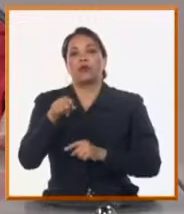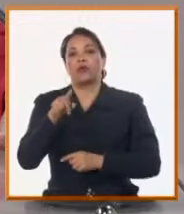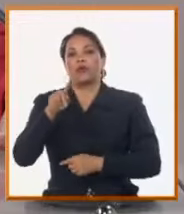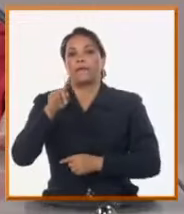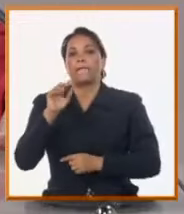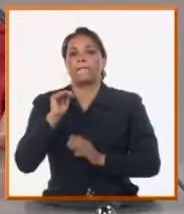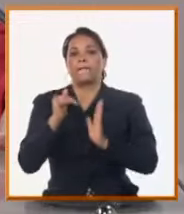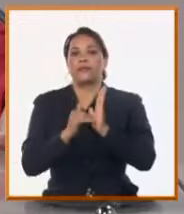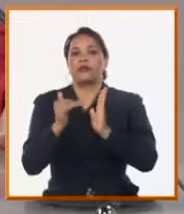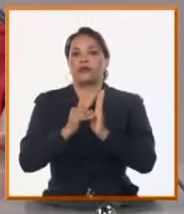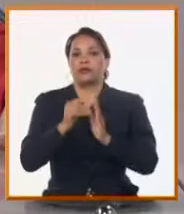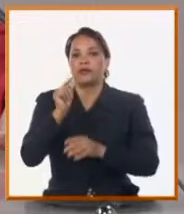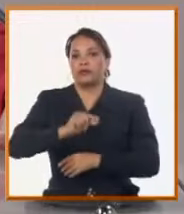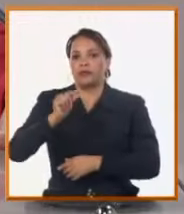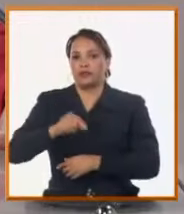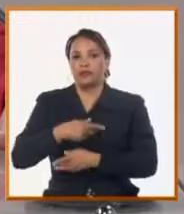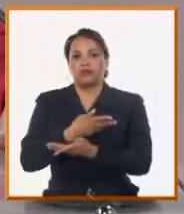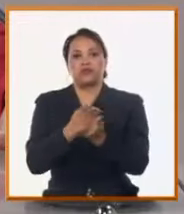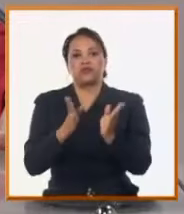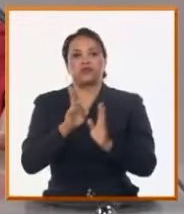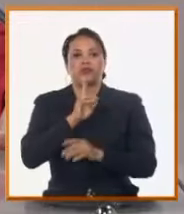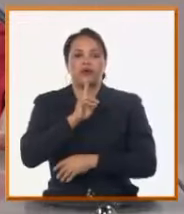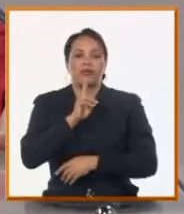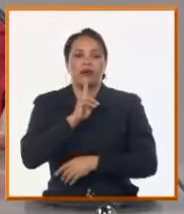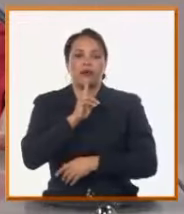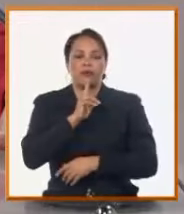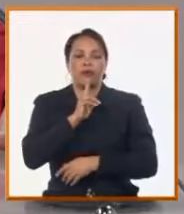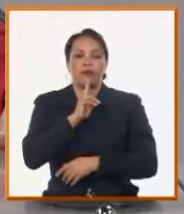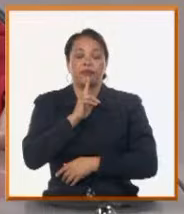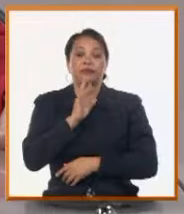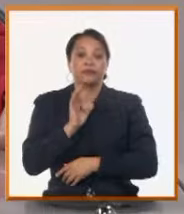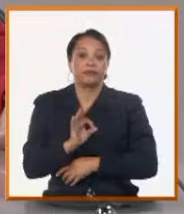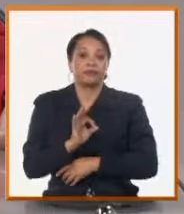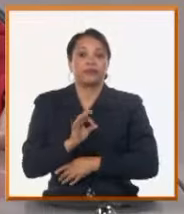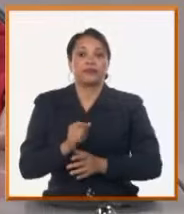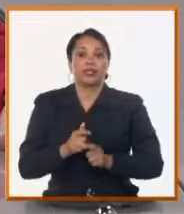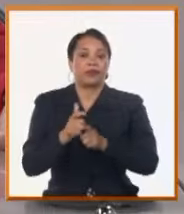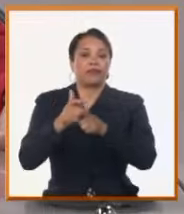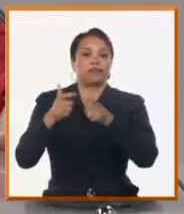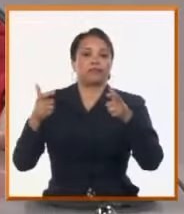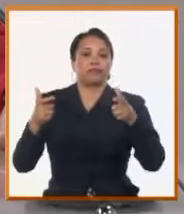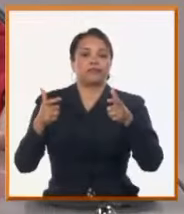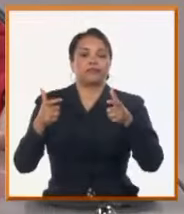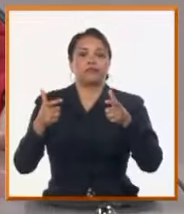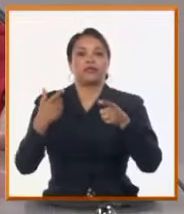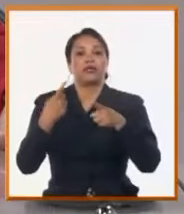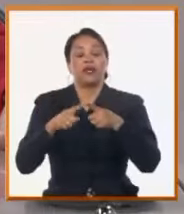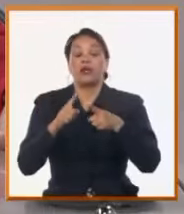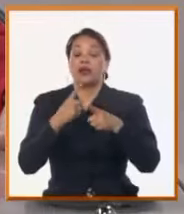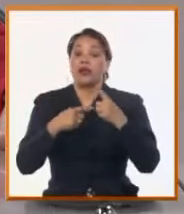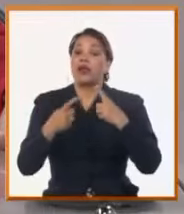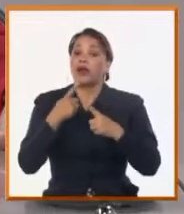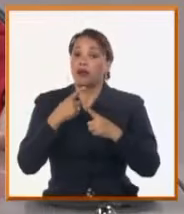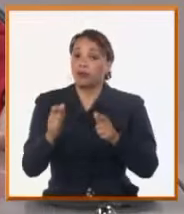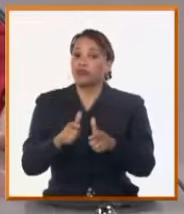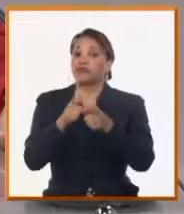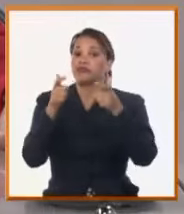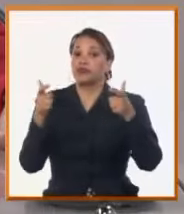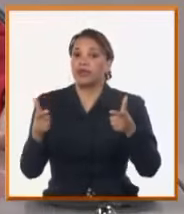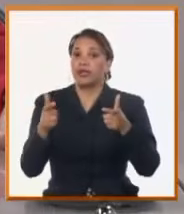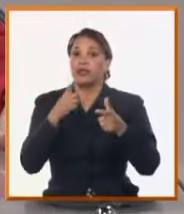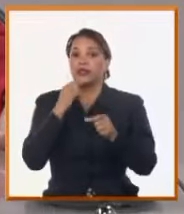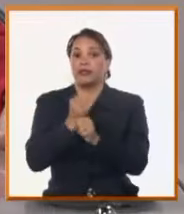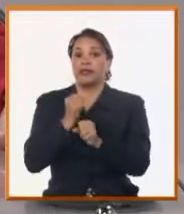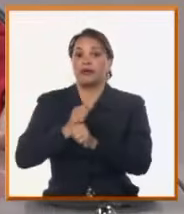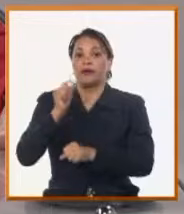se le presta el servicio de abasto de agua y de saneamiento en su gran mayoría. O el reto es muy grande para los